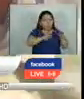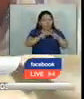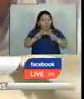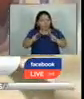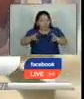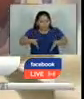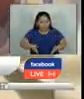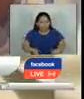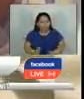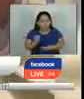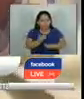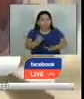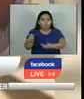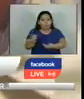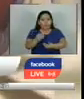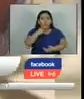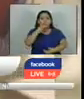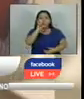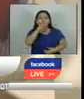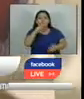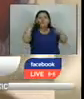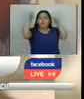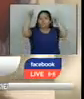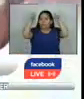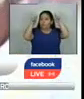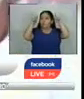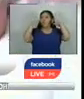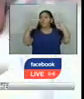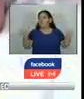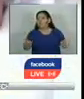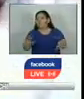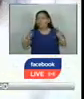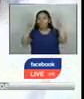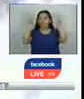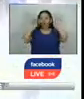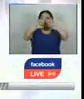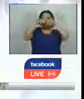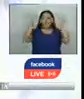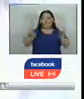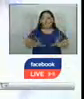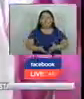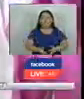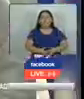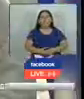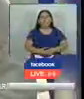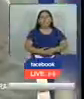partos de bebés prematuros. Según Naciones Unidas, entérese cuál es la situación a nivel global.